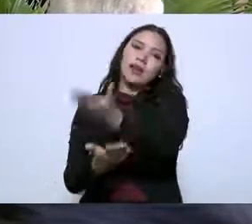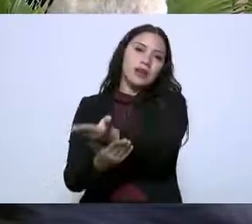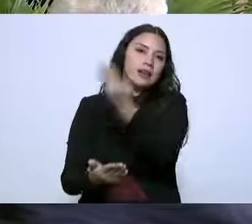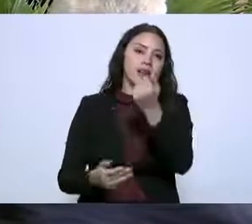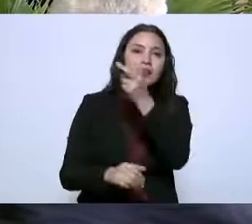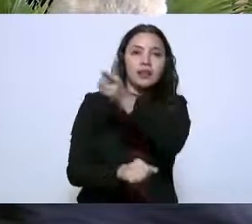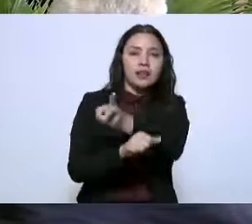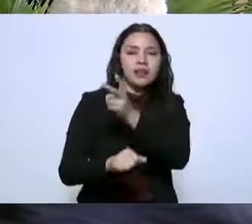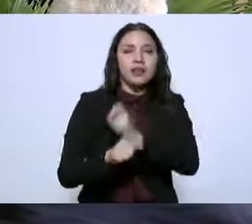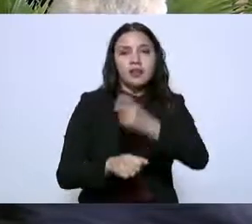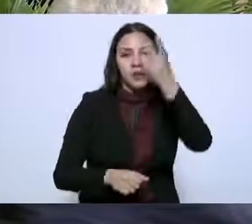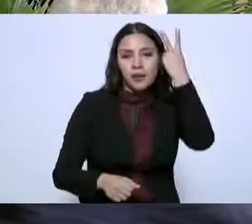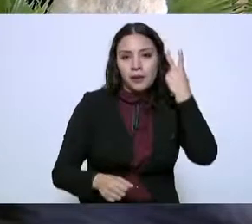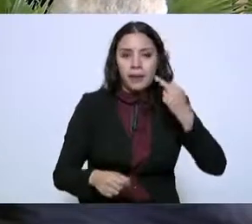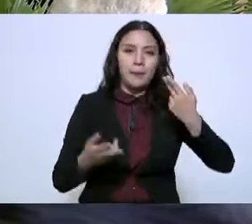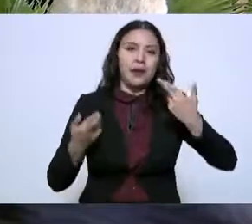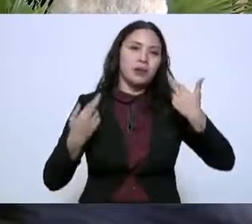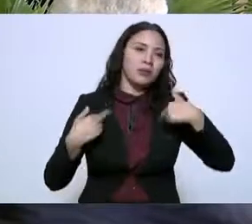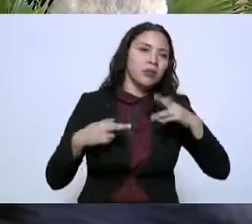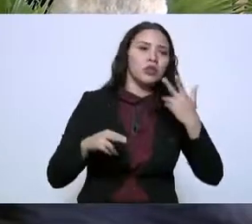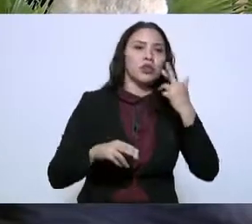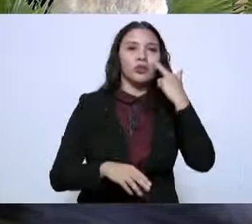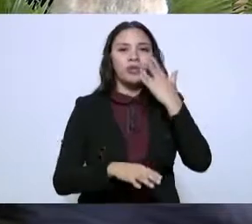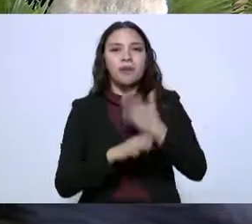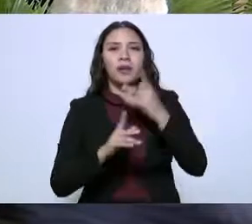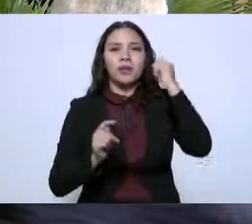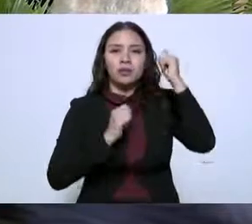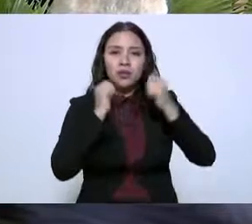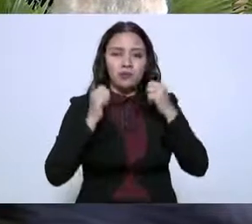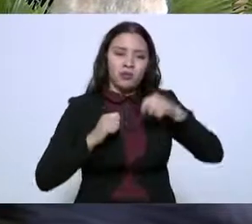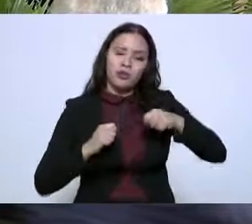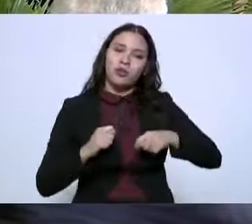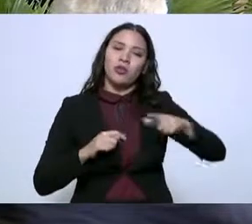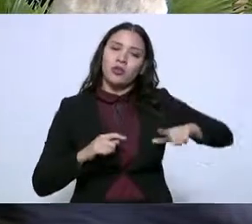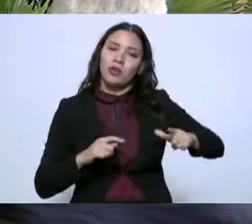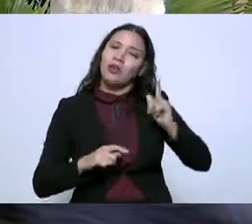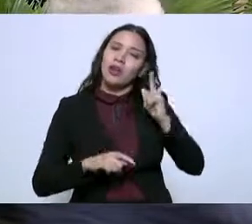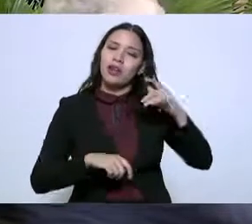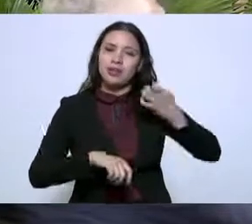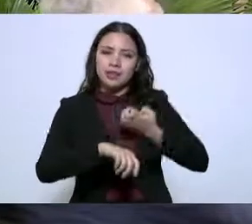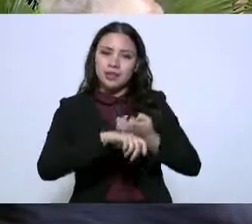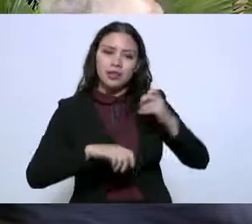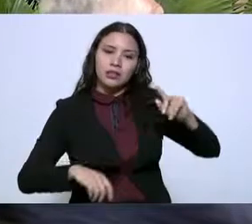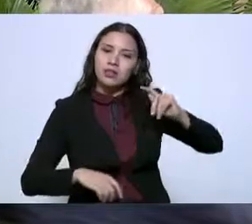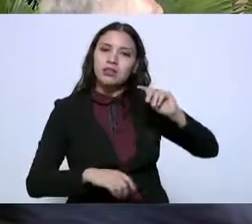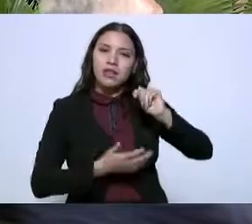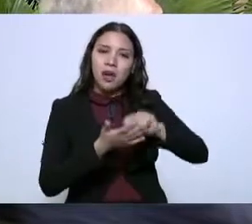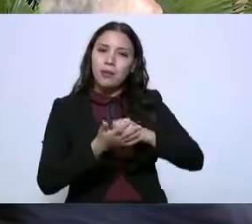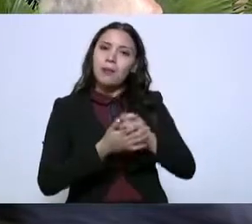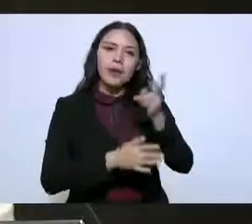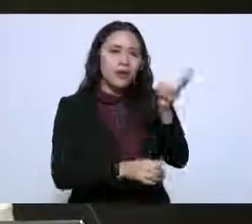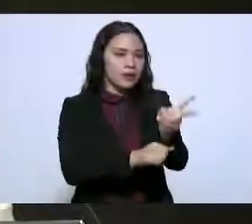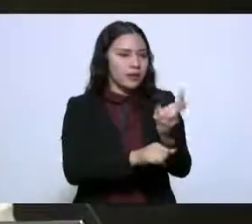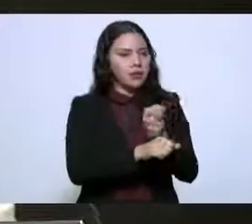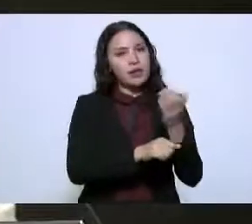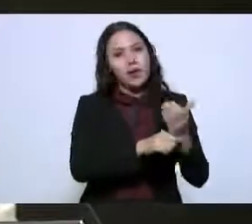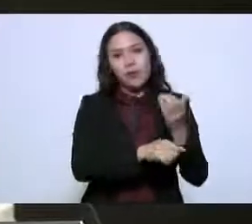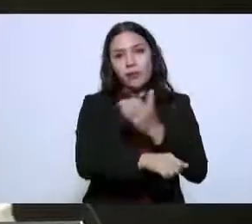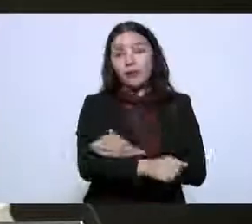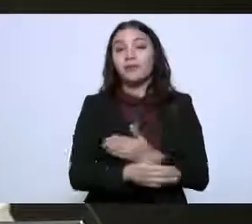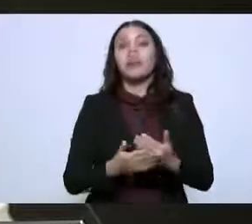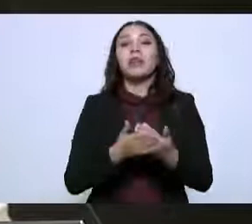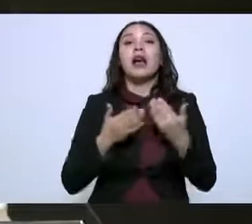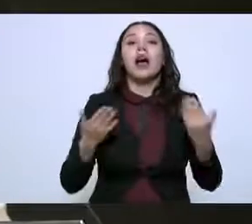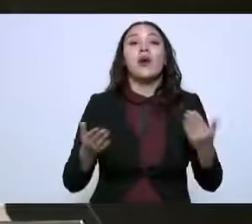a los titulares de turismo de este gobierno estatal para que nos acompañen participarán también